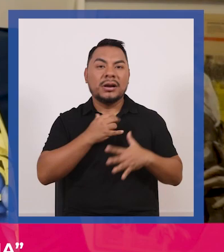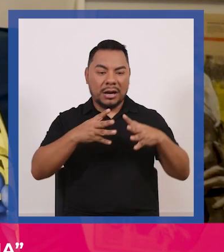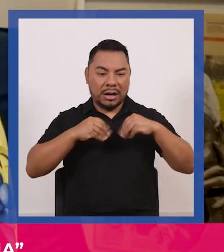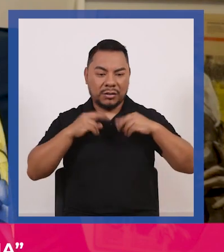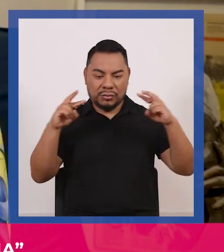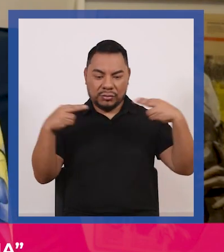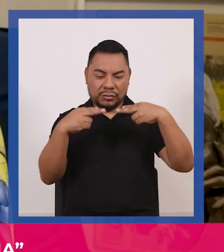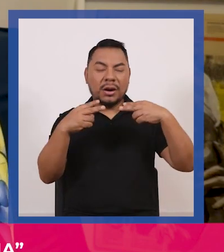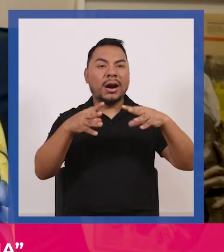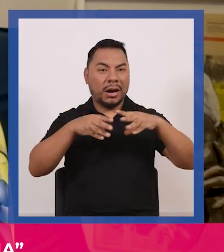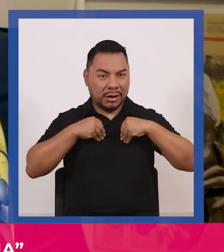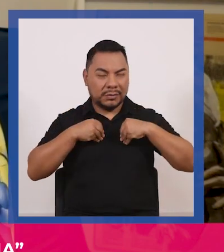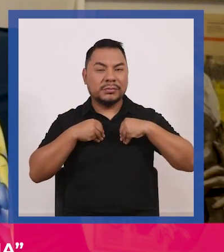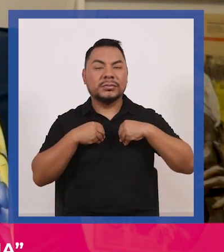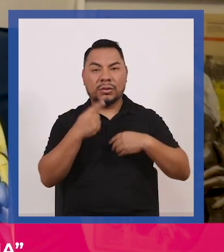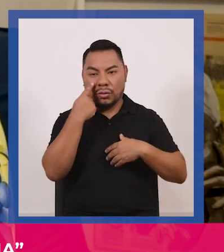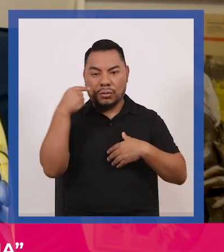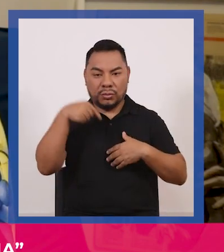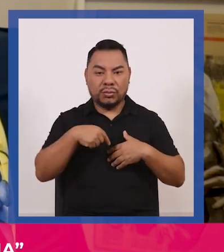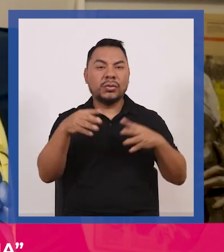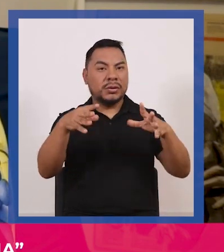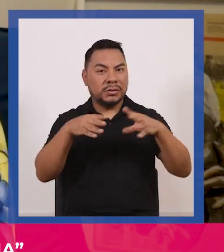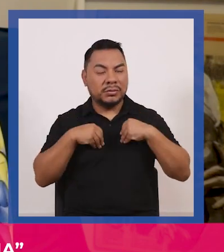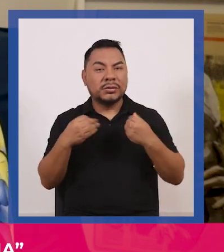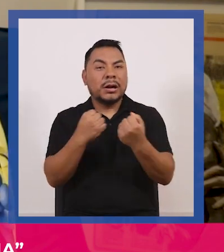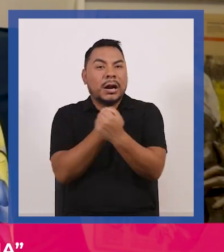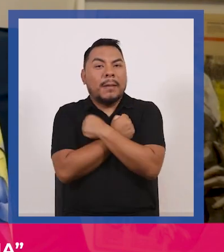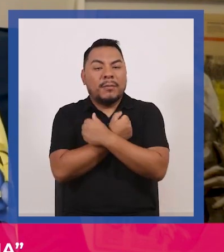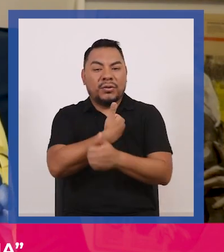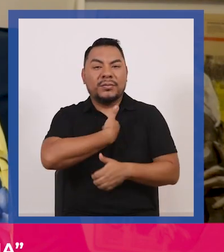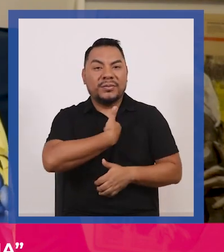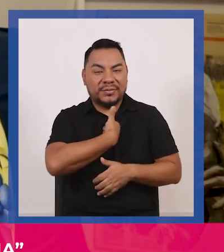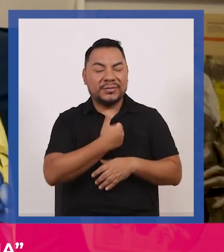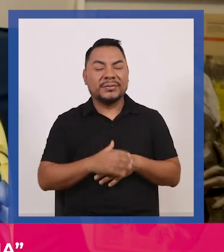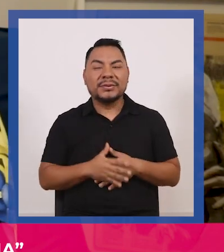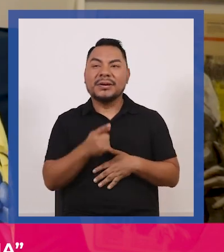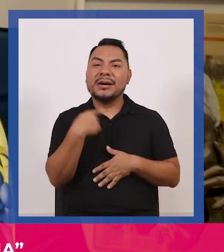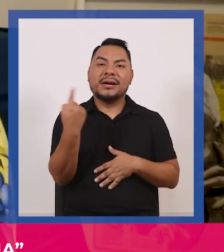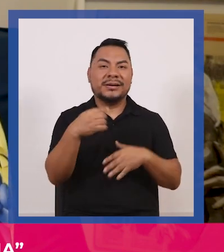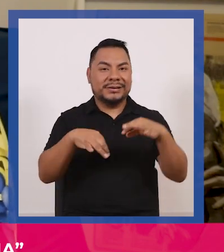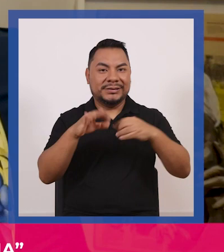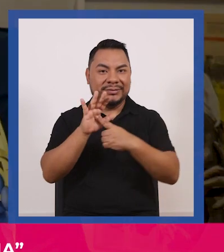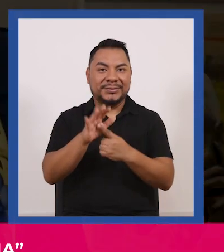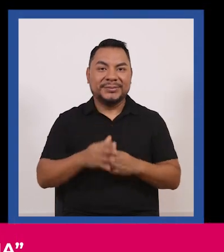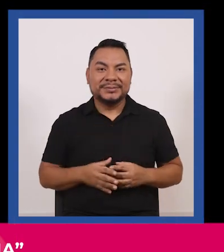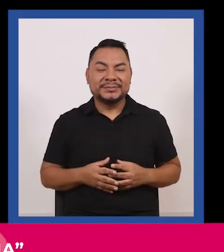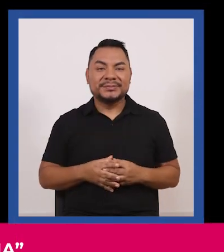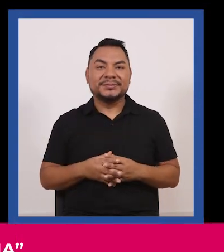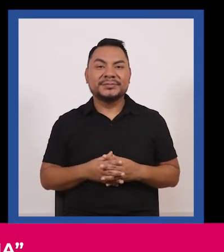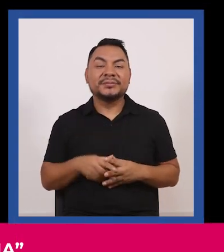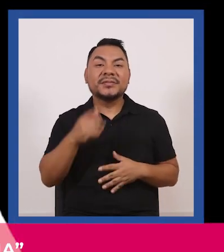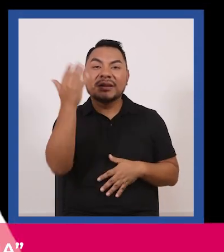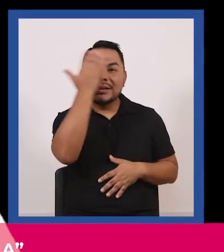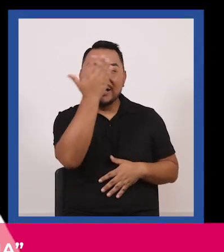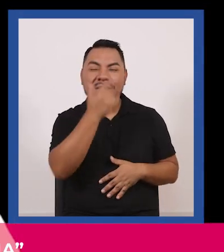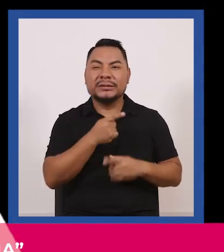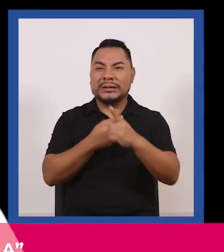del conocimiento y reconocimiento del amor propio habla de este espectáculo Victoria